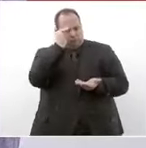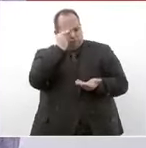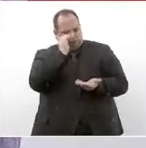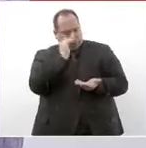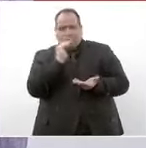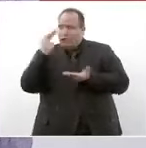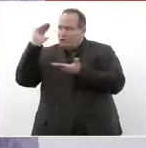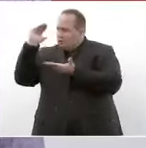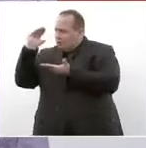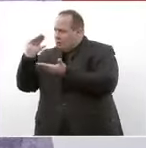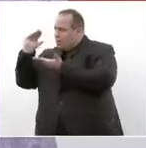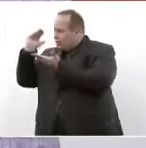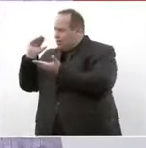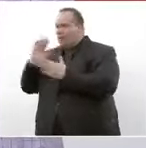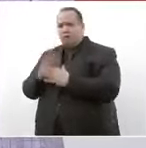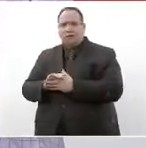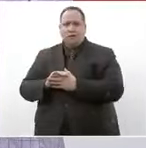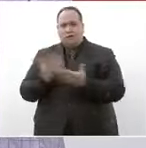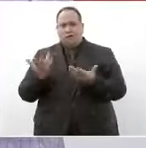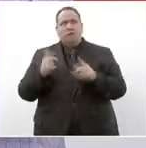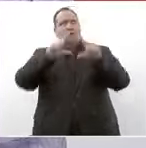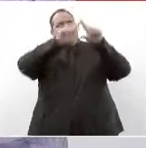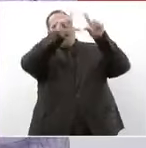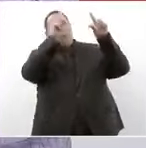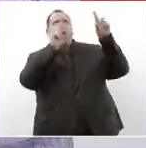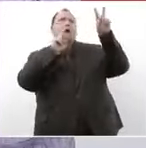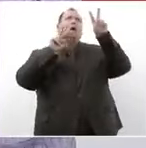que afortunadamente está